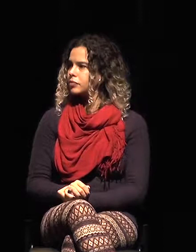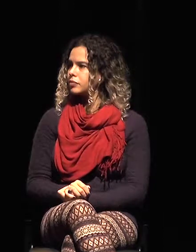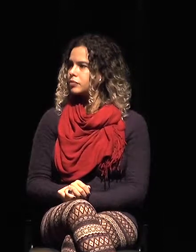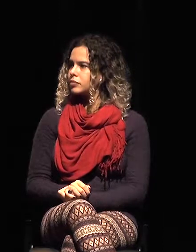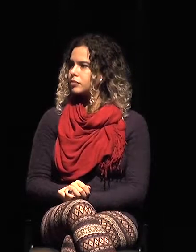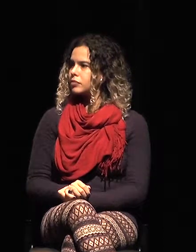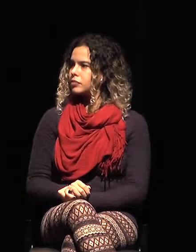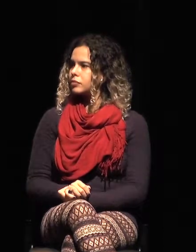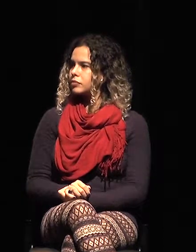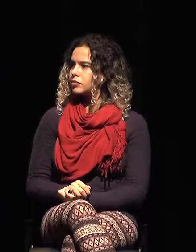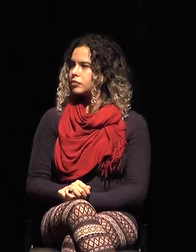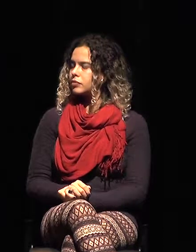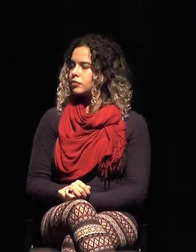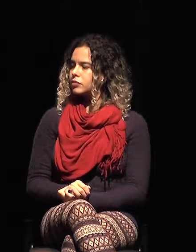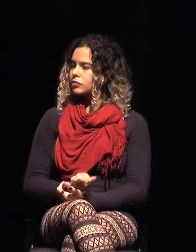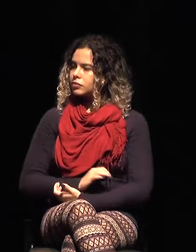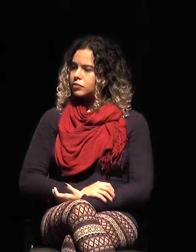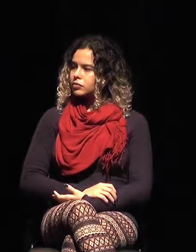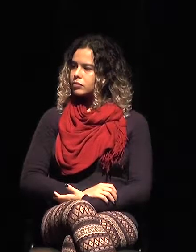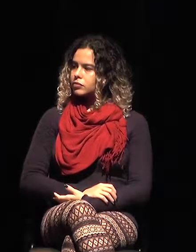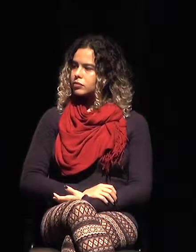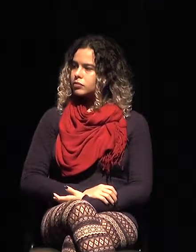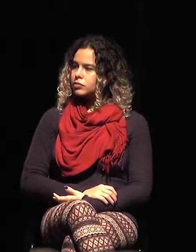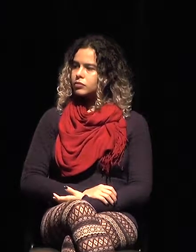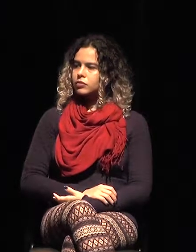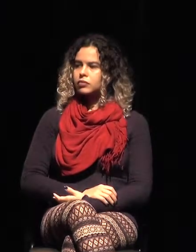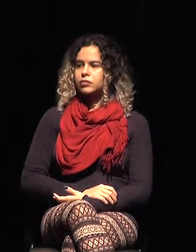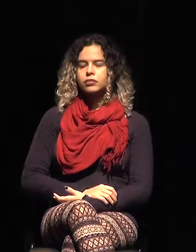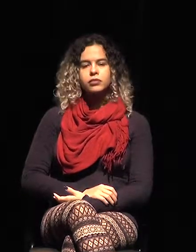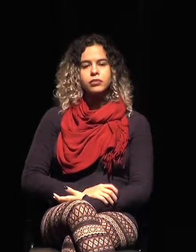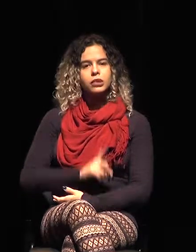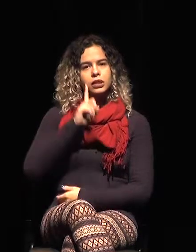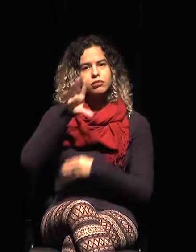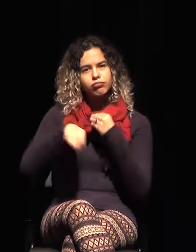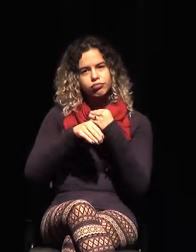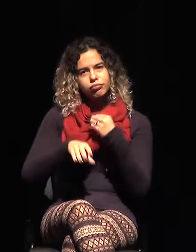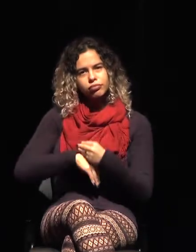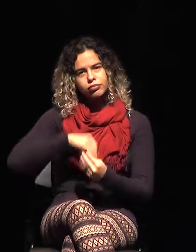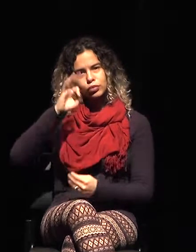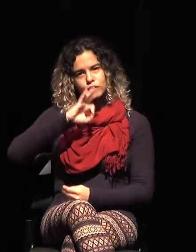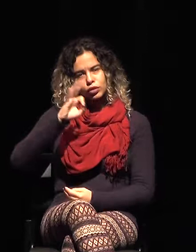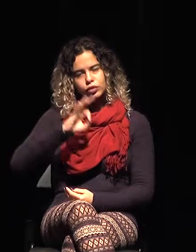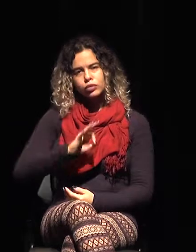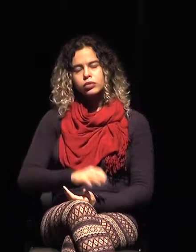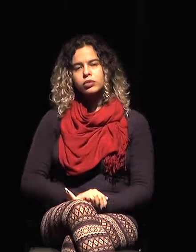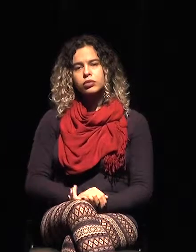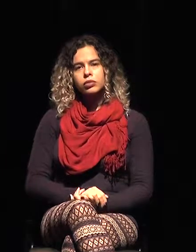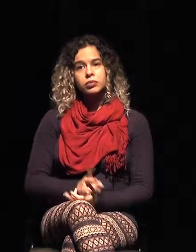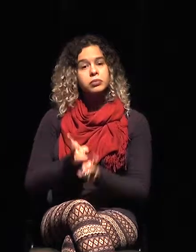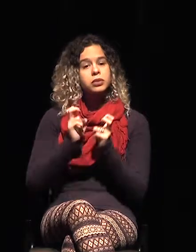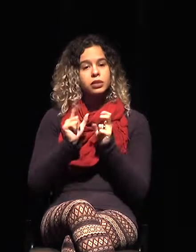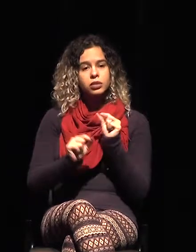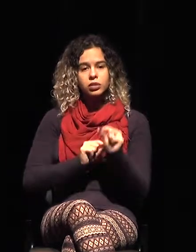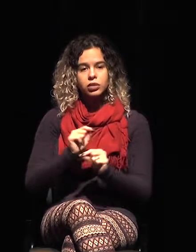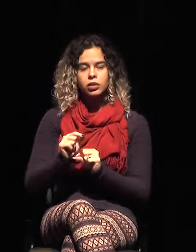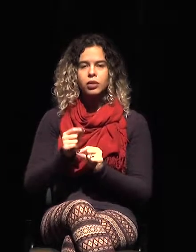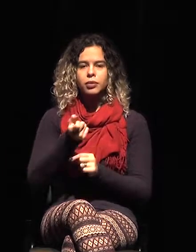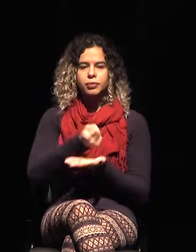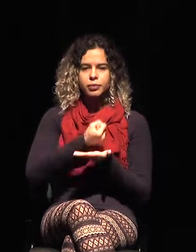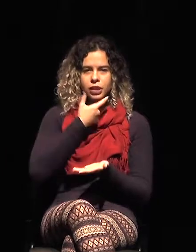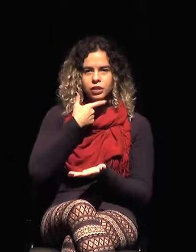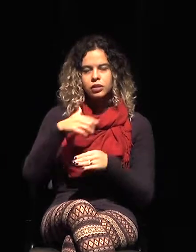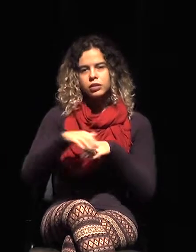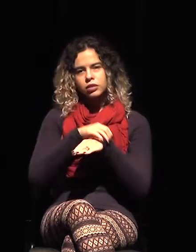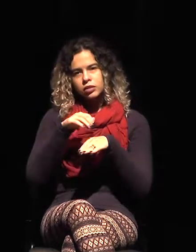los mayores subidas por porcentaje, ¿por qué medicamentos? Porque hay